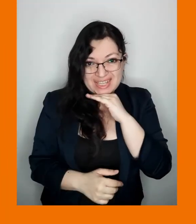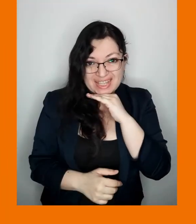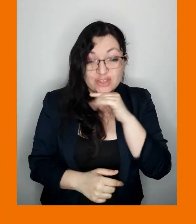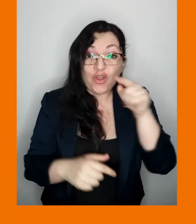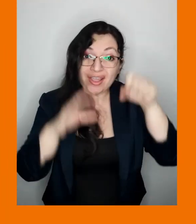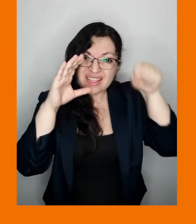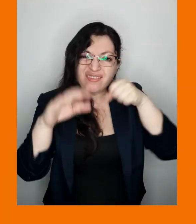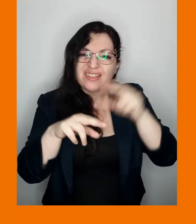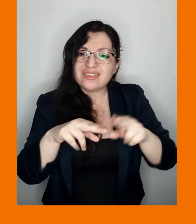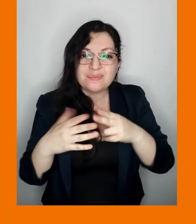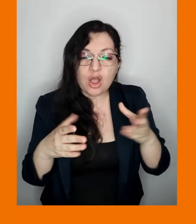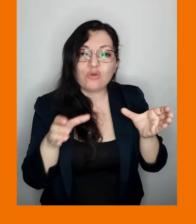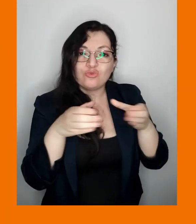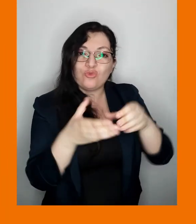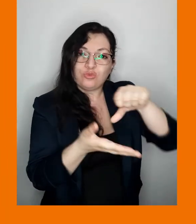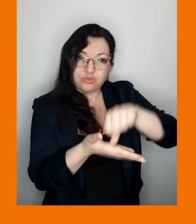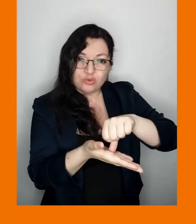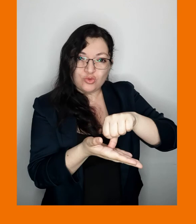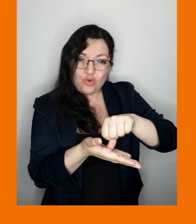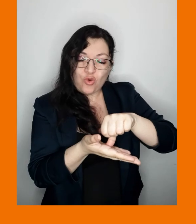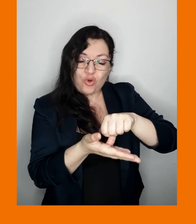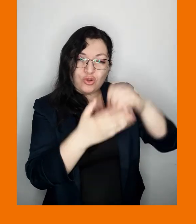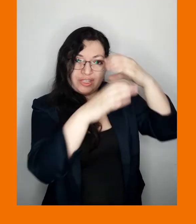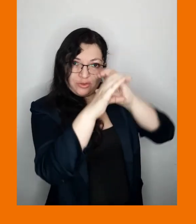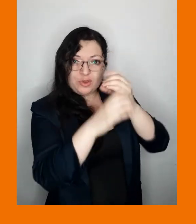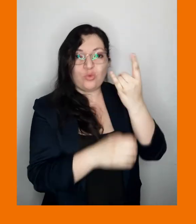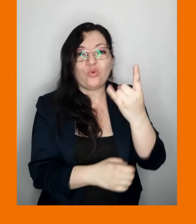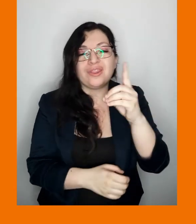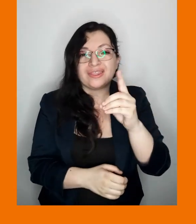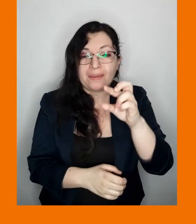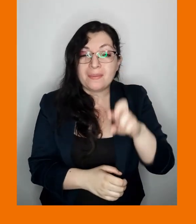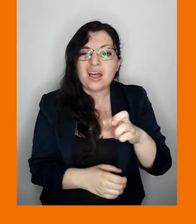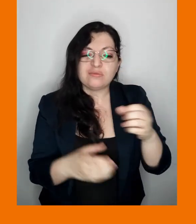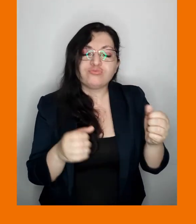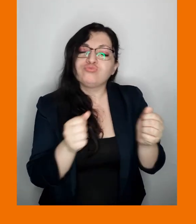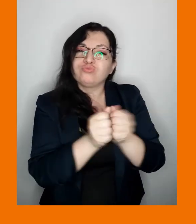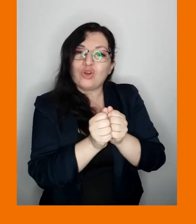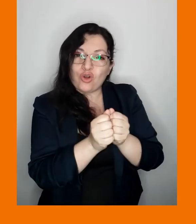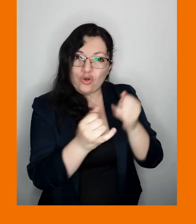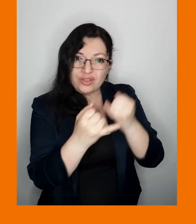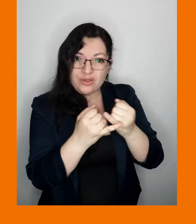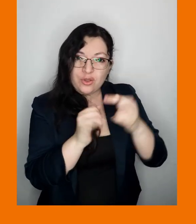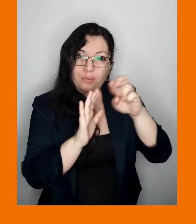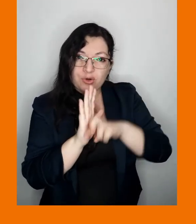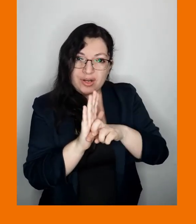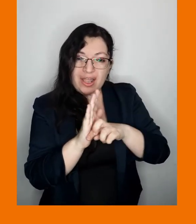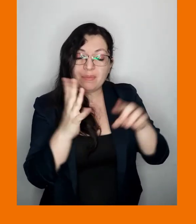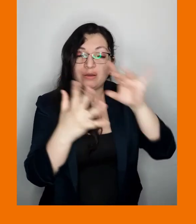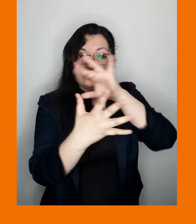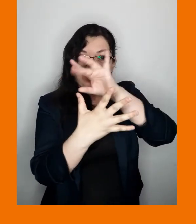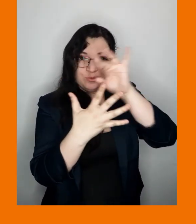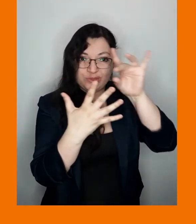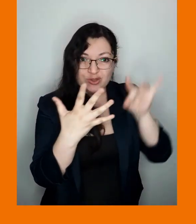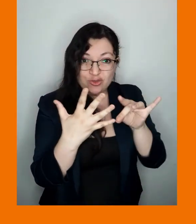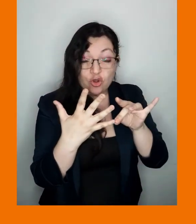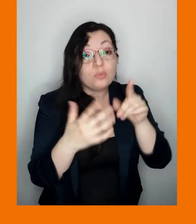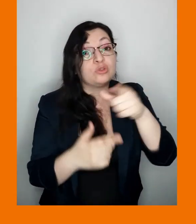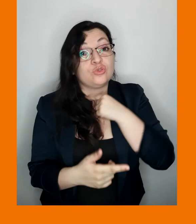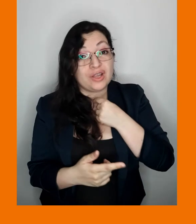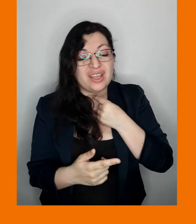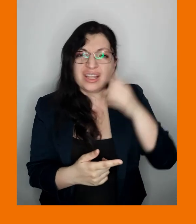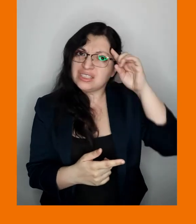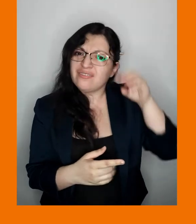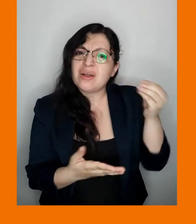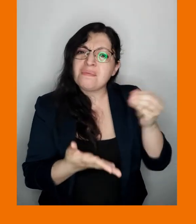fue creado por el núcleo de astronomía de la universidad diego portales en colaboración con el proyecto deodoscopio si quieres saber más